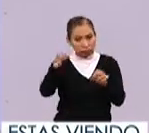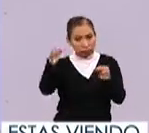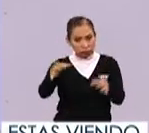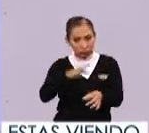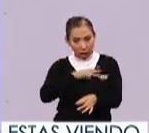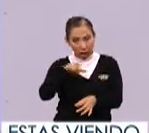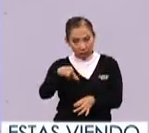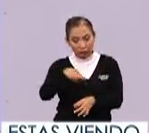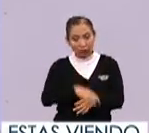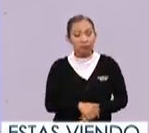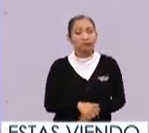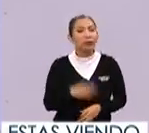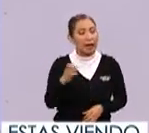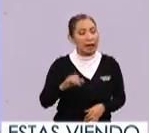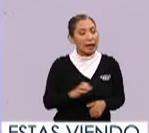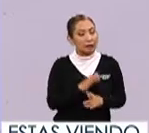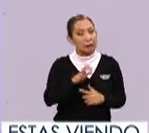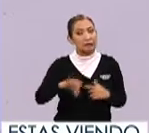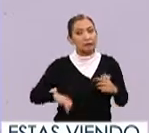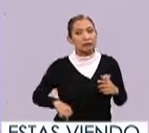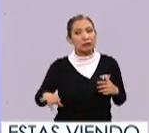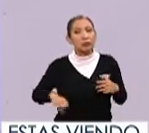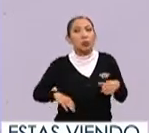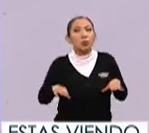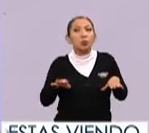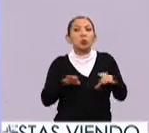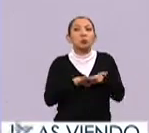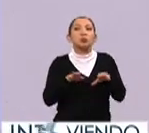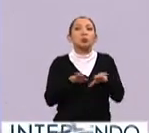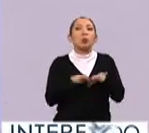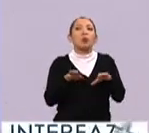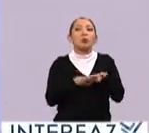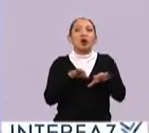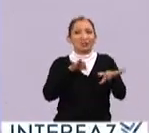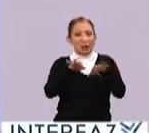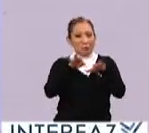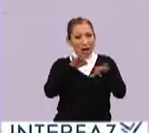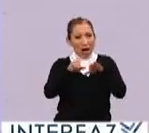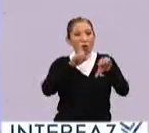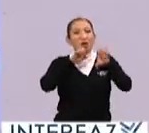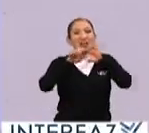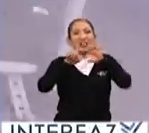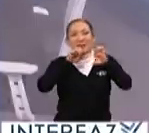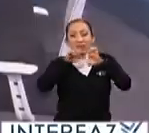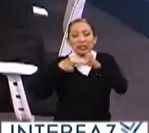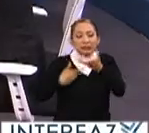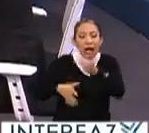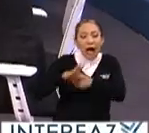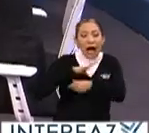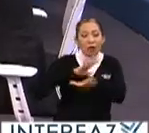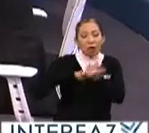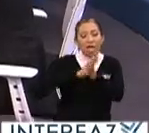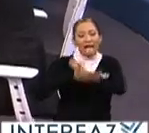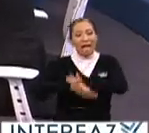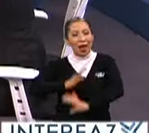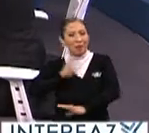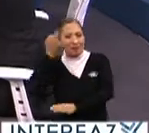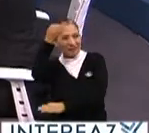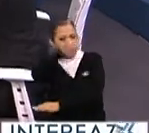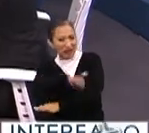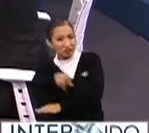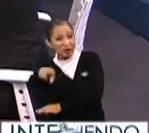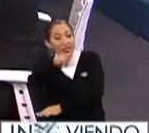hechos reales. Entonces también es muy interesante cómo de la labor periodística surge una ficción y luego